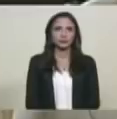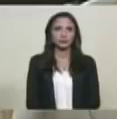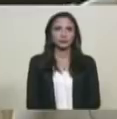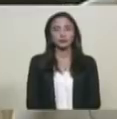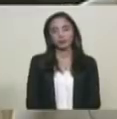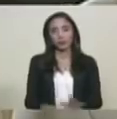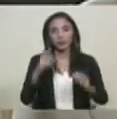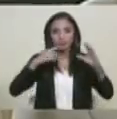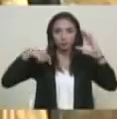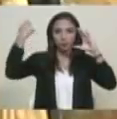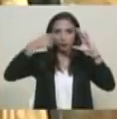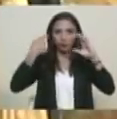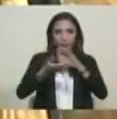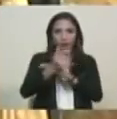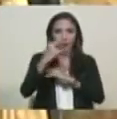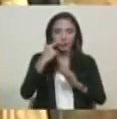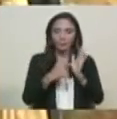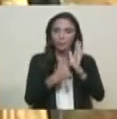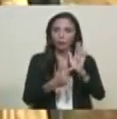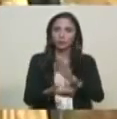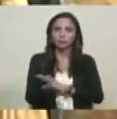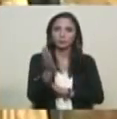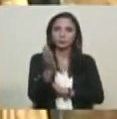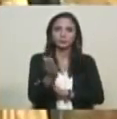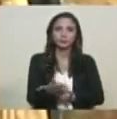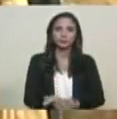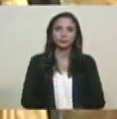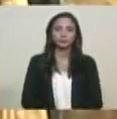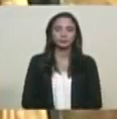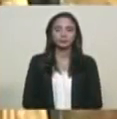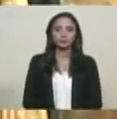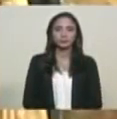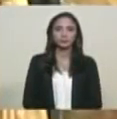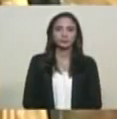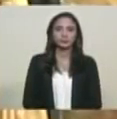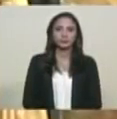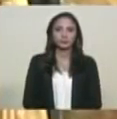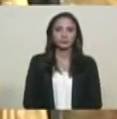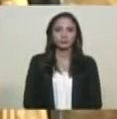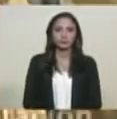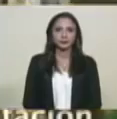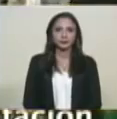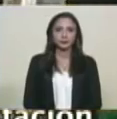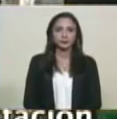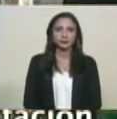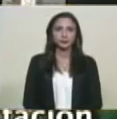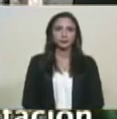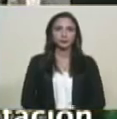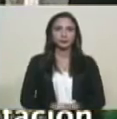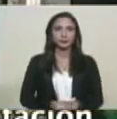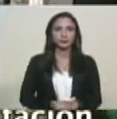Tenemos el video. ¿Quieren verlo? Adelante, video. En este